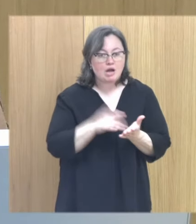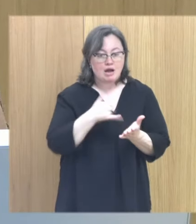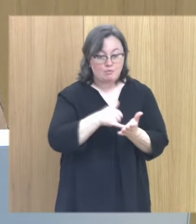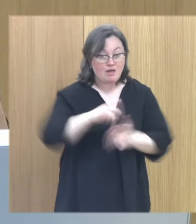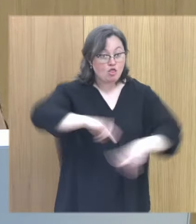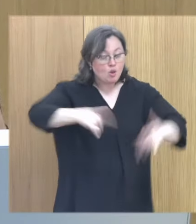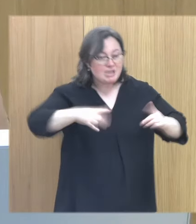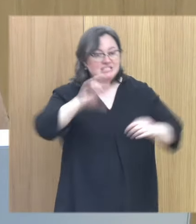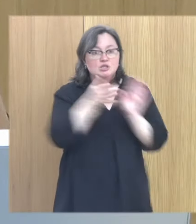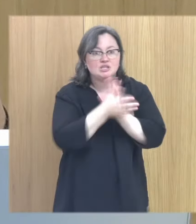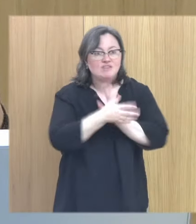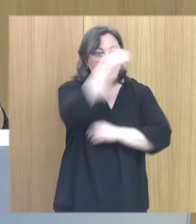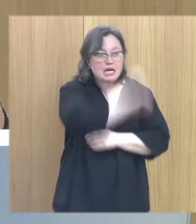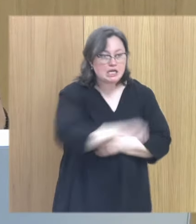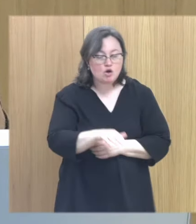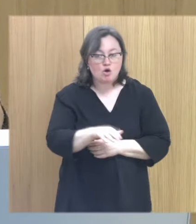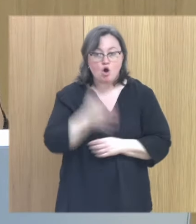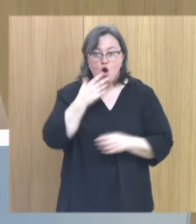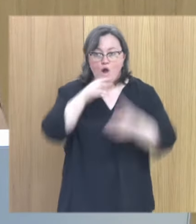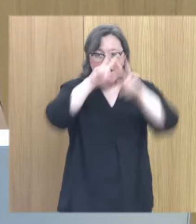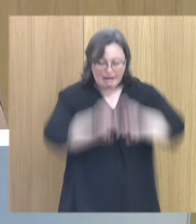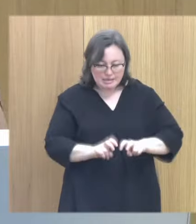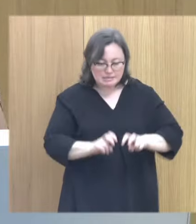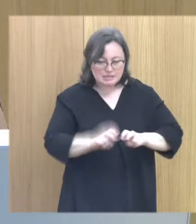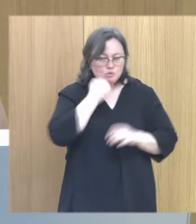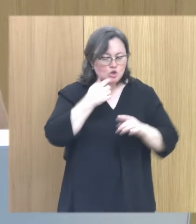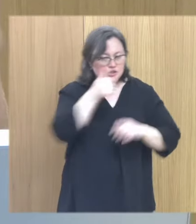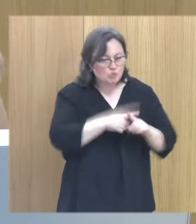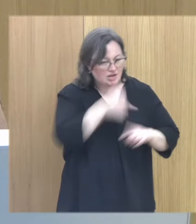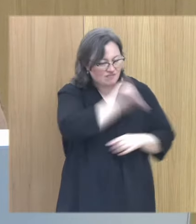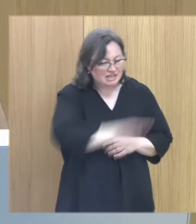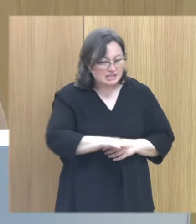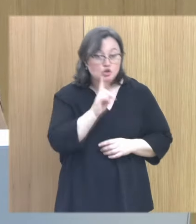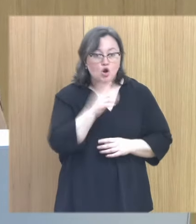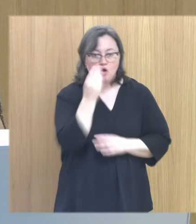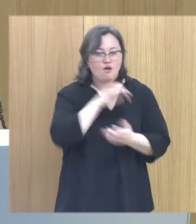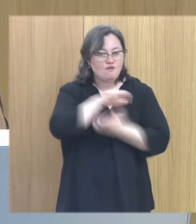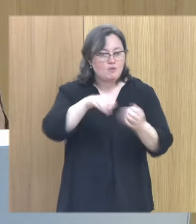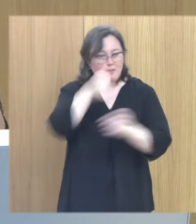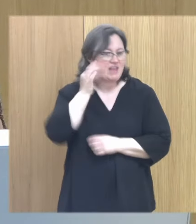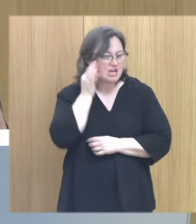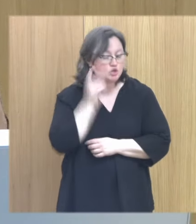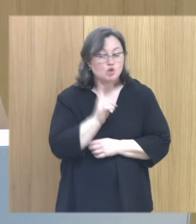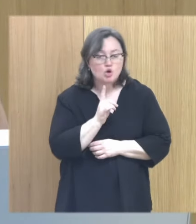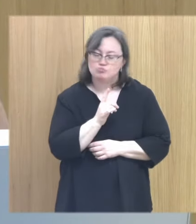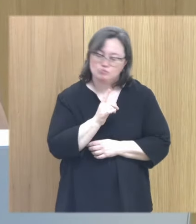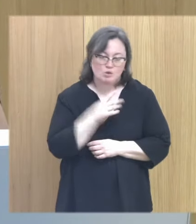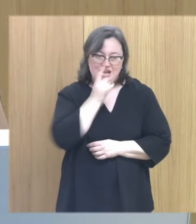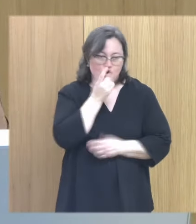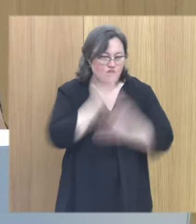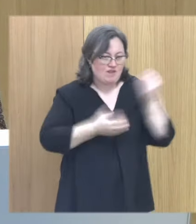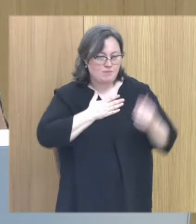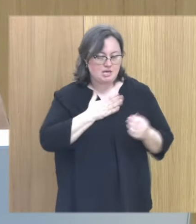de mayor vulnerabilidad no significa que yo tenga que convertir el análisis del abuso sexual infantil como una forma de violencia de género porque me voy a equivocar.